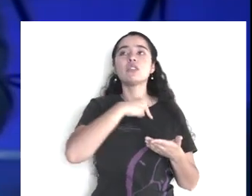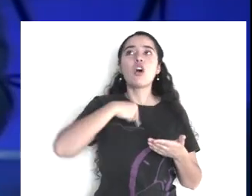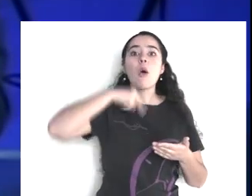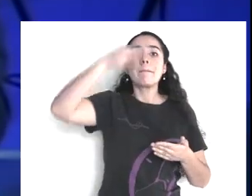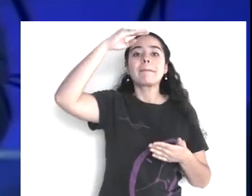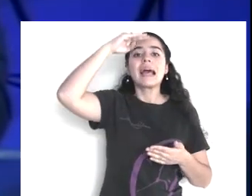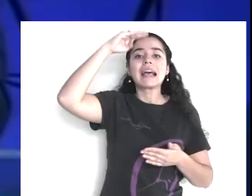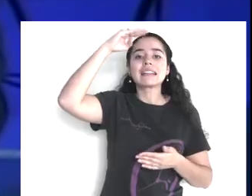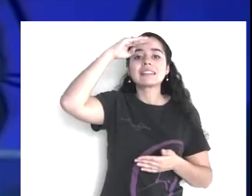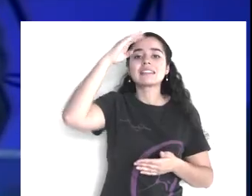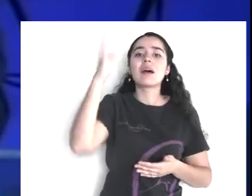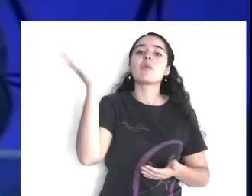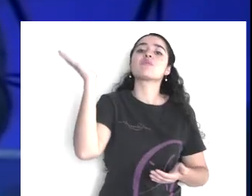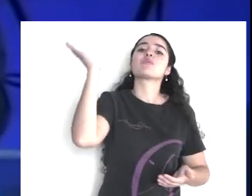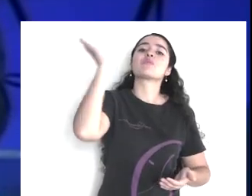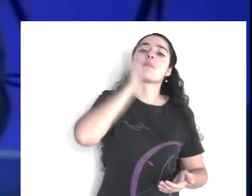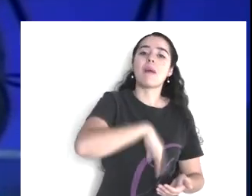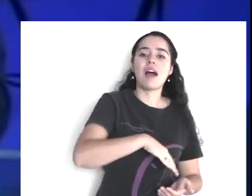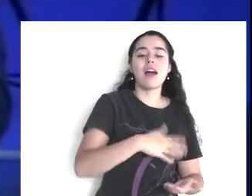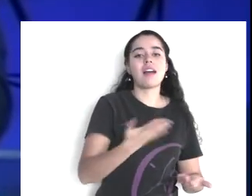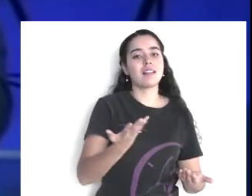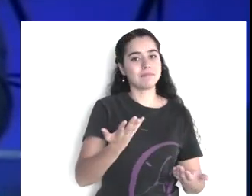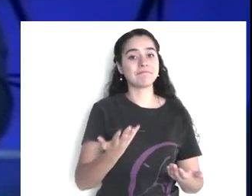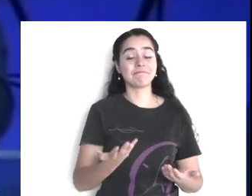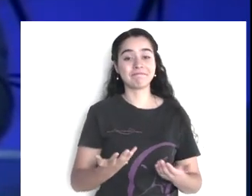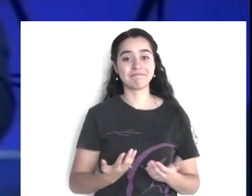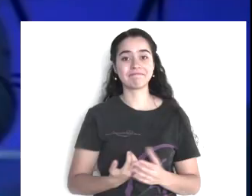fíjense, qué fácil es rebasar la línea, hermanos,